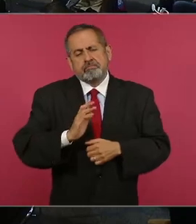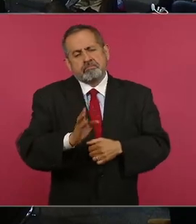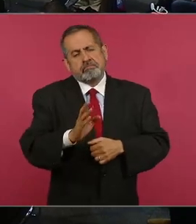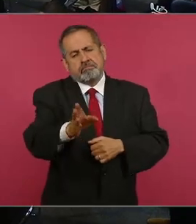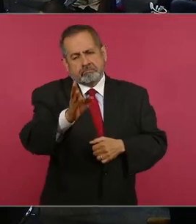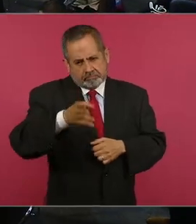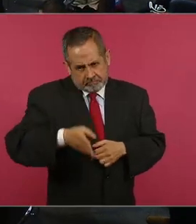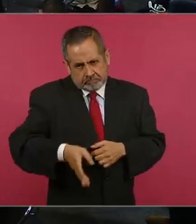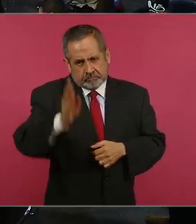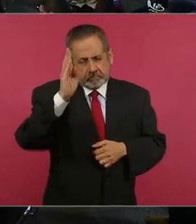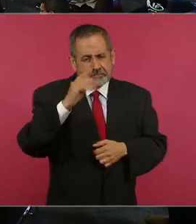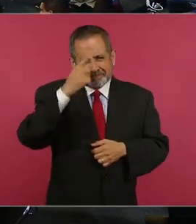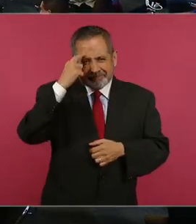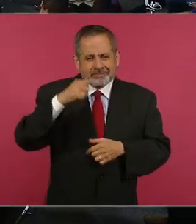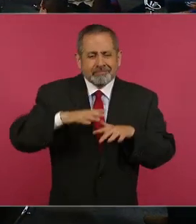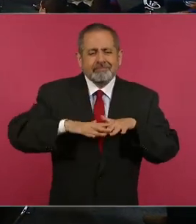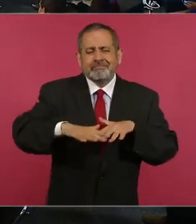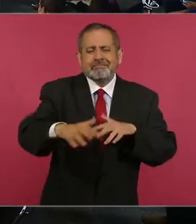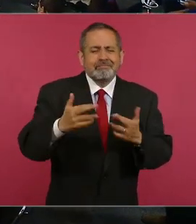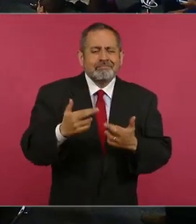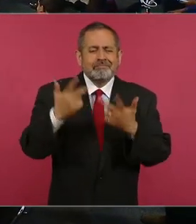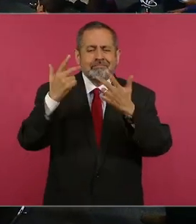rompieron las dos.